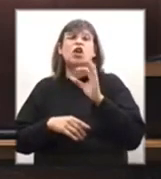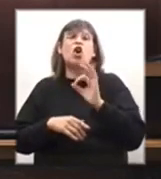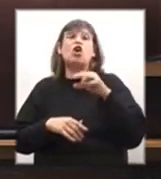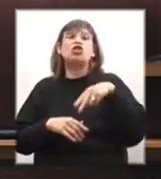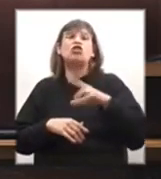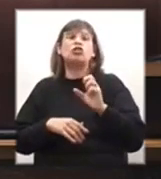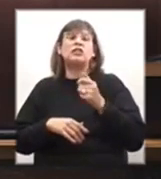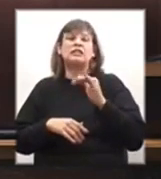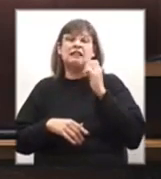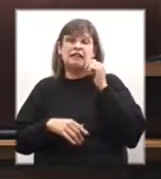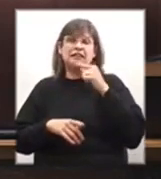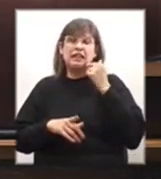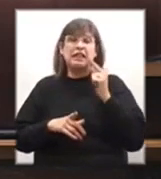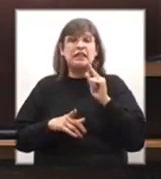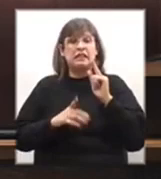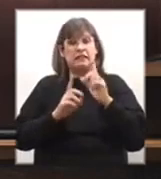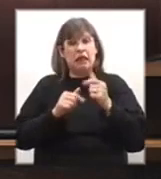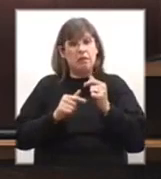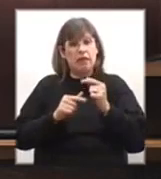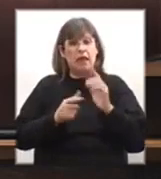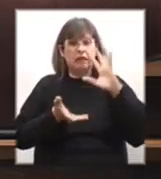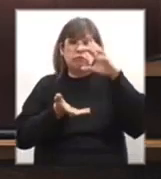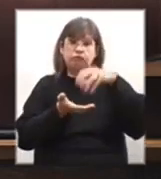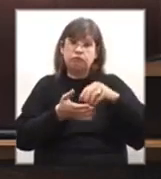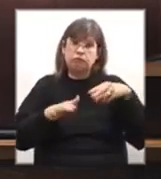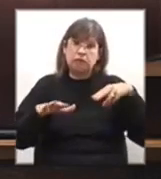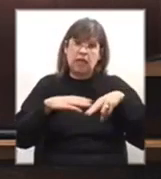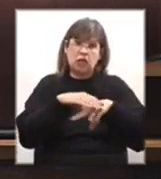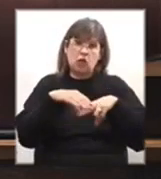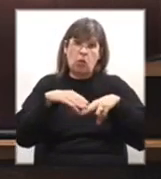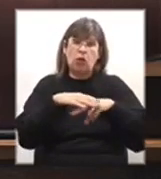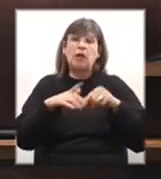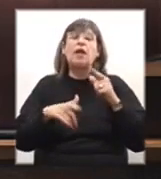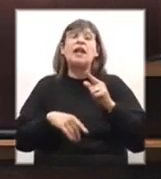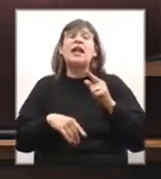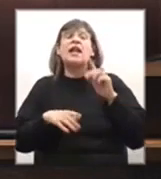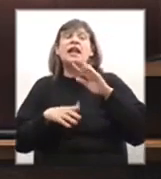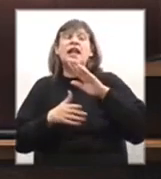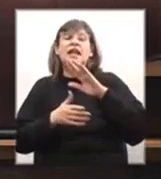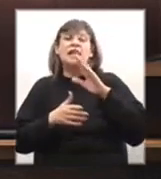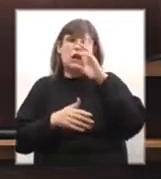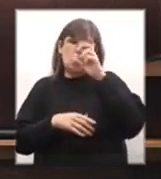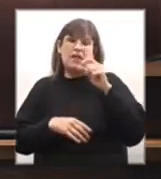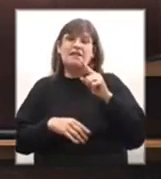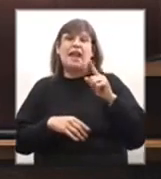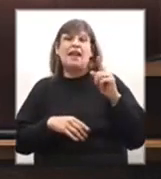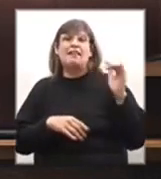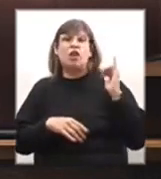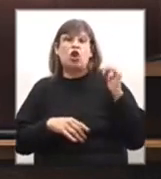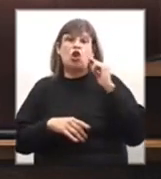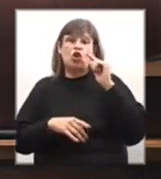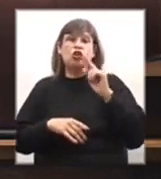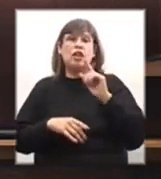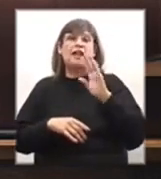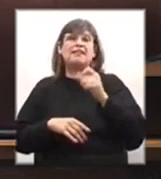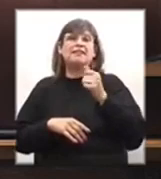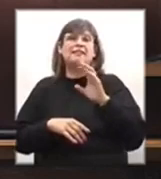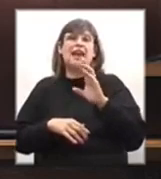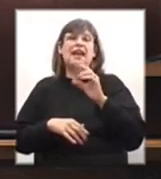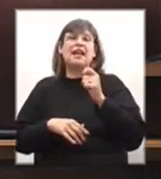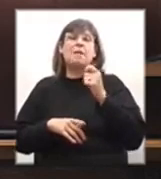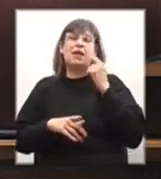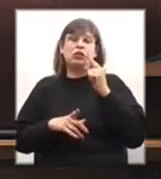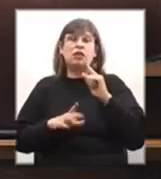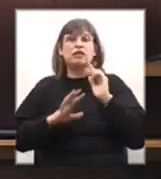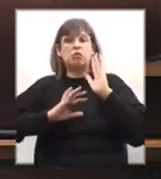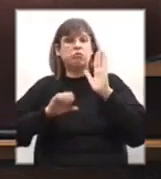colocar el tomógrafo en el Hospital de Colonia del Sacramento que ha sido prometido desde el año 2020